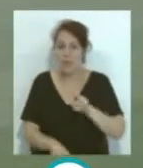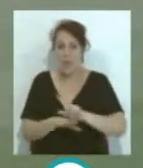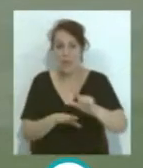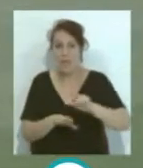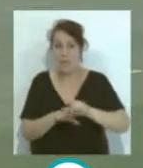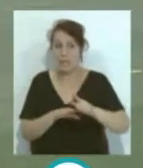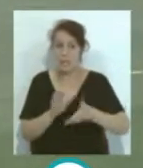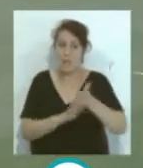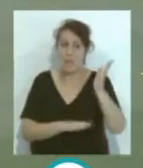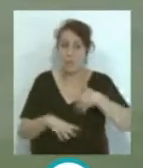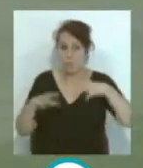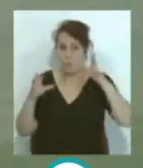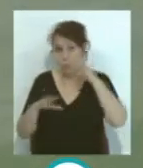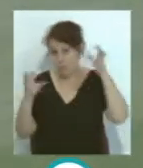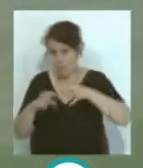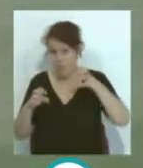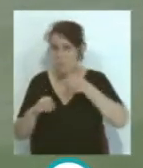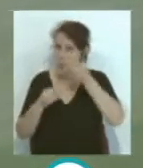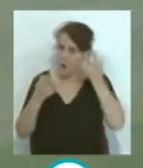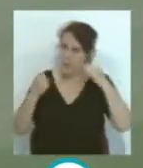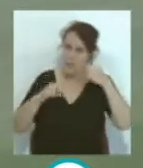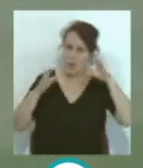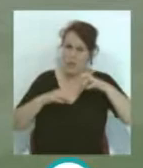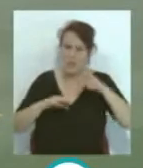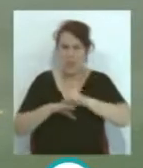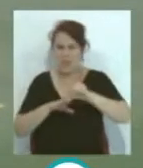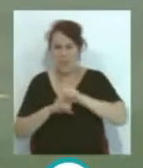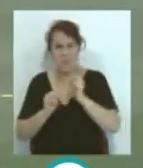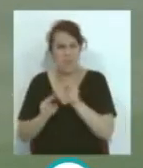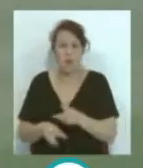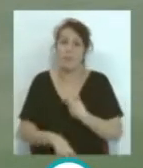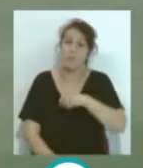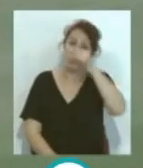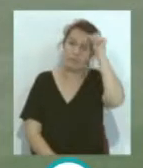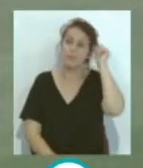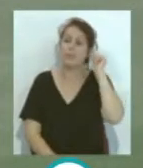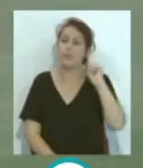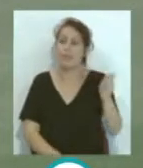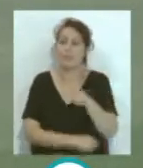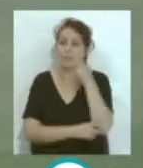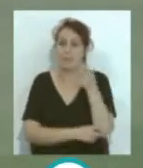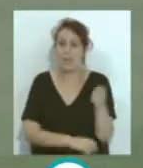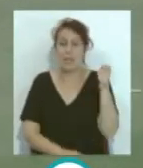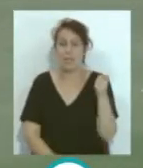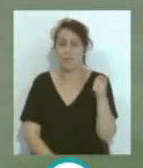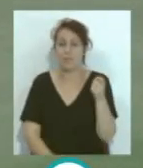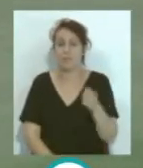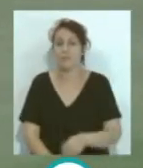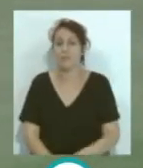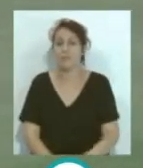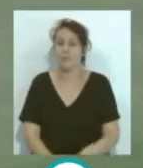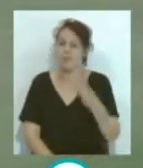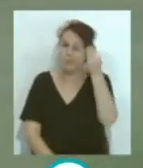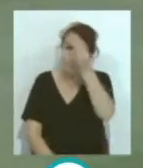con agua... ...siempre es mejor entrenar lloviendo que con levante. Álvaro Cervera con su varita... ...ya...